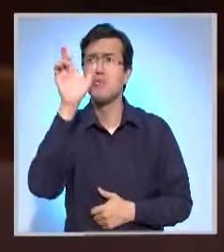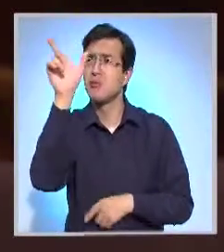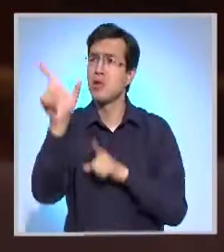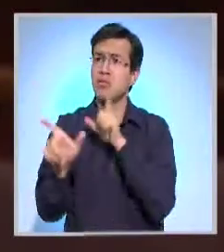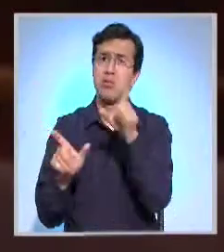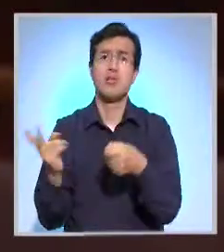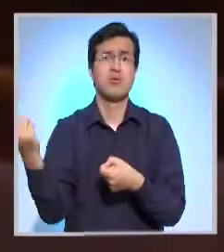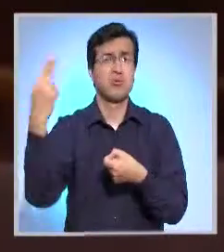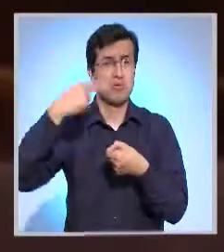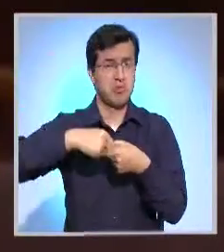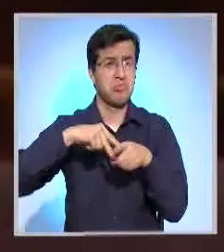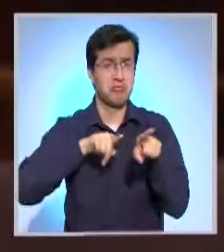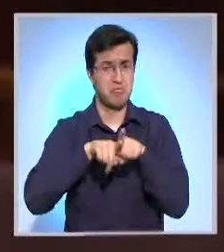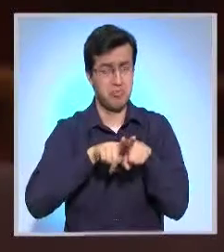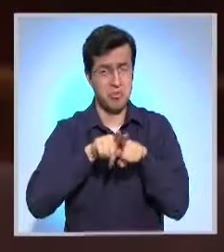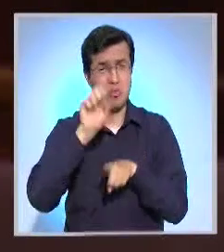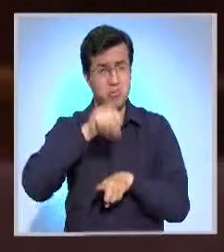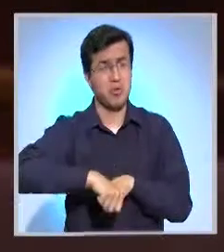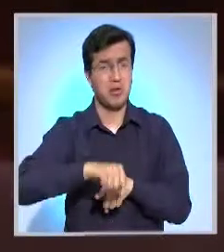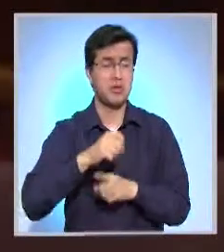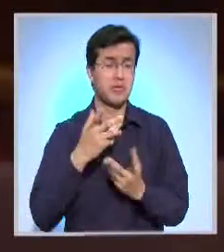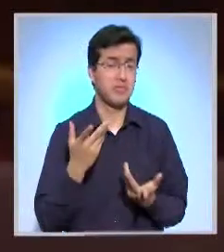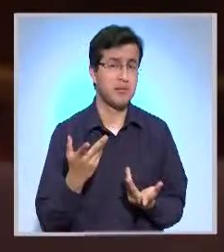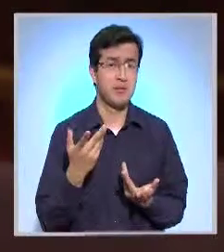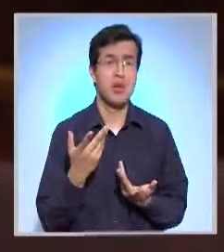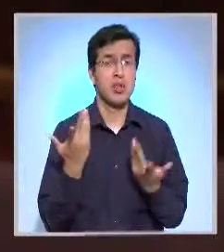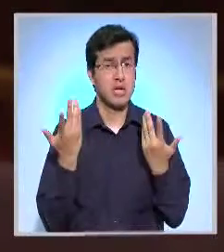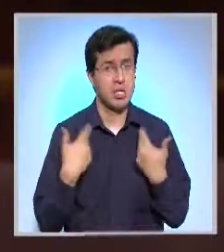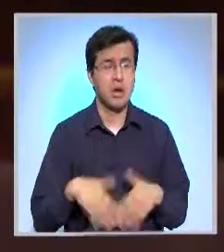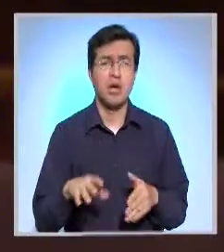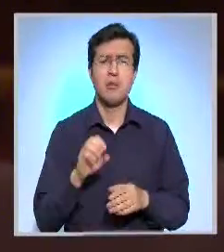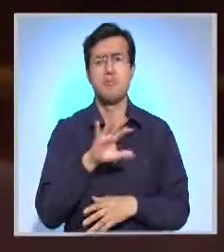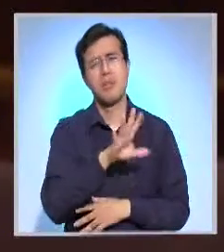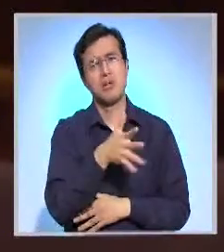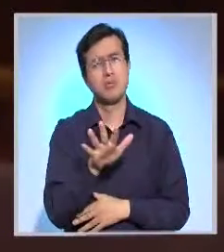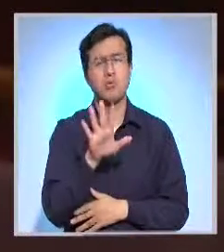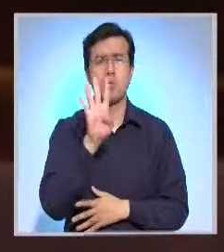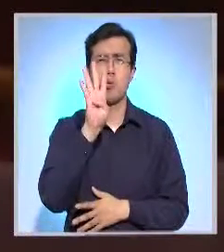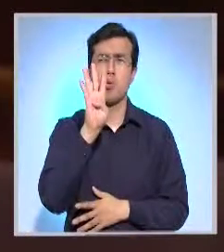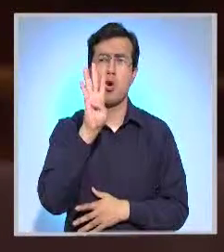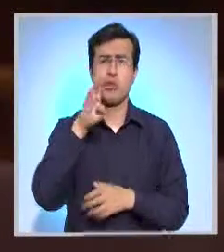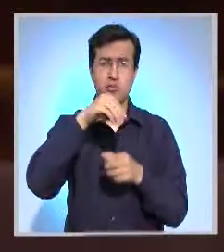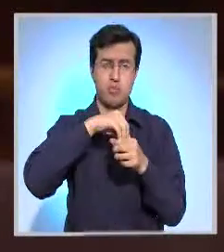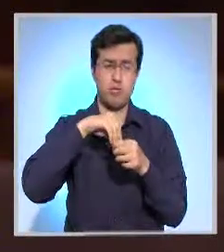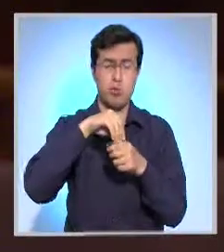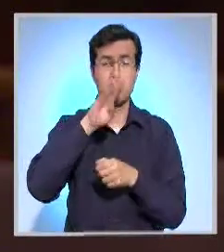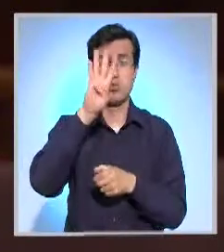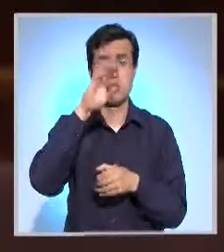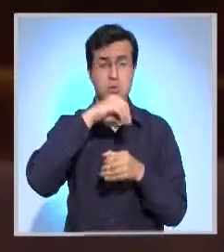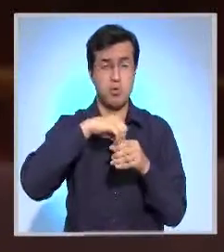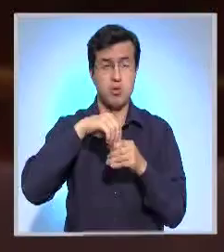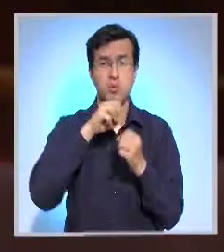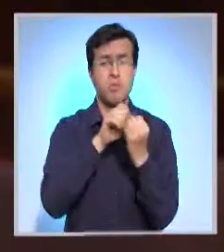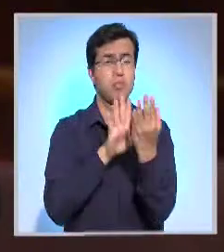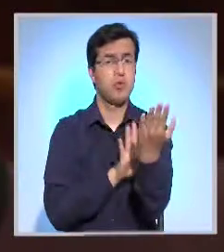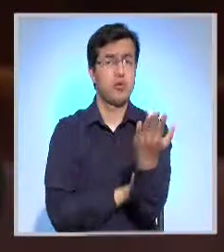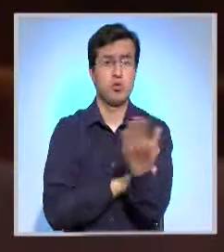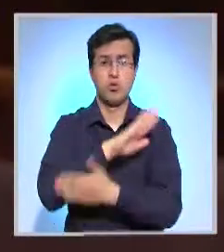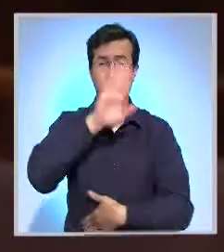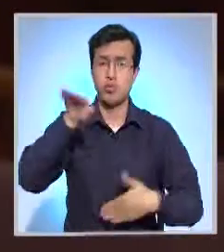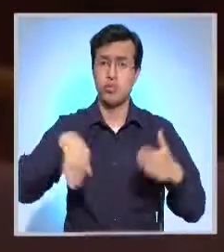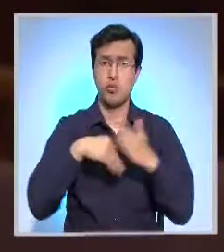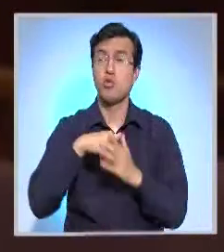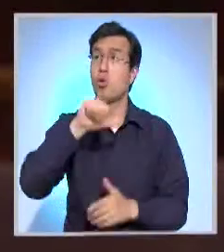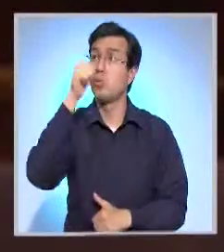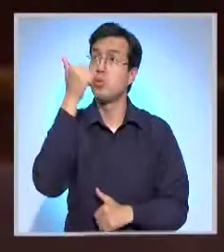concursar, puedan participar. De hecho, se han designado alrededor de cuatro fondos para proyectos, todos para